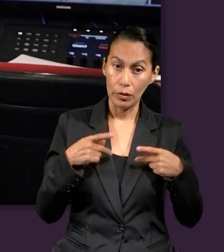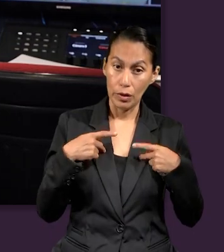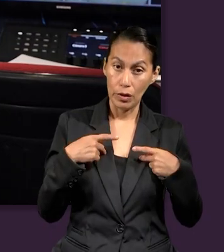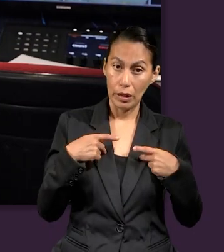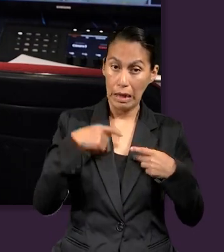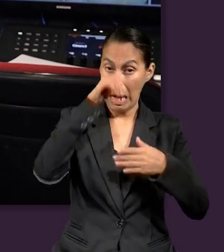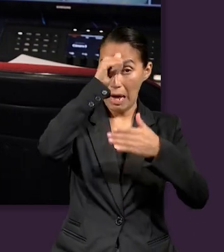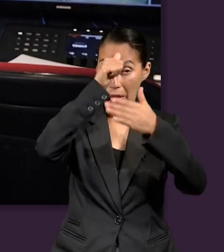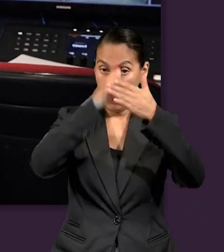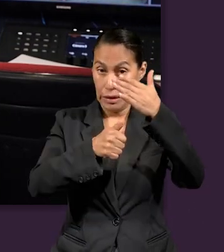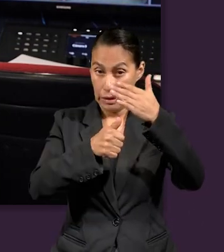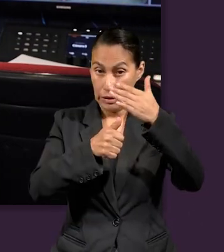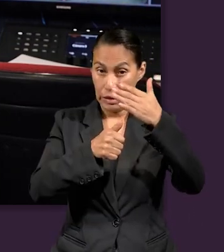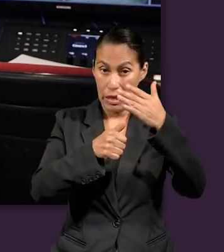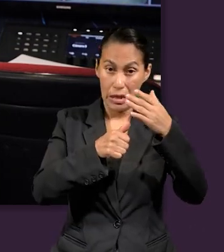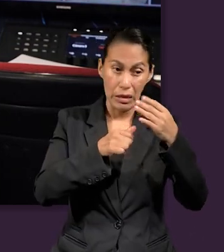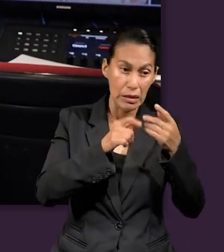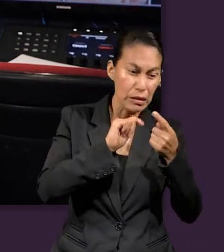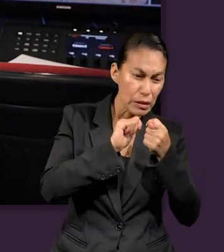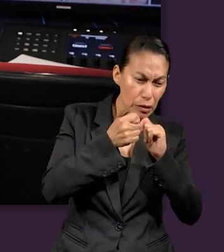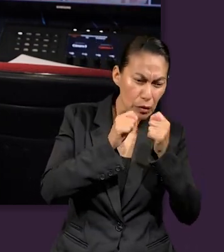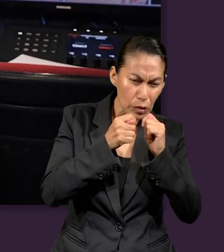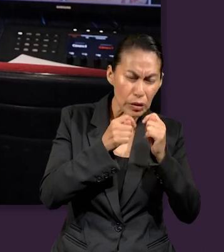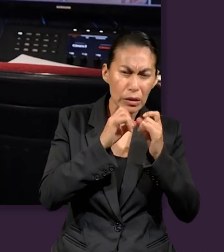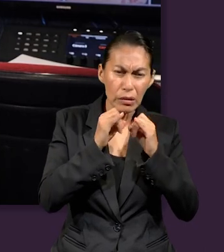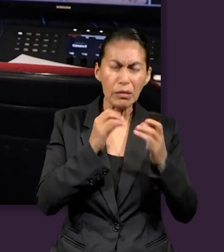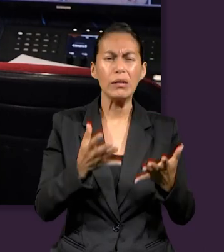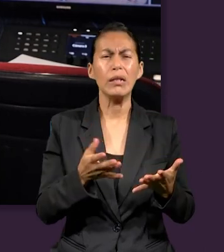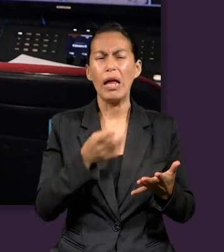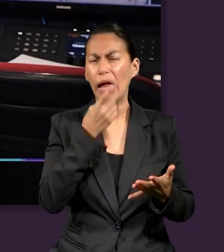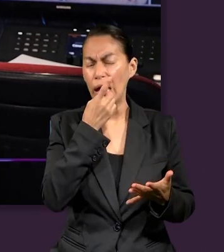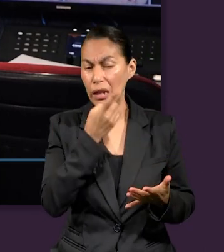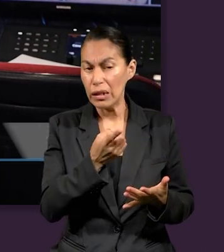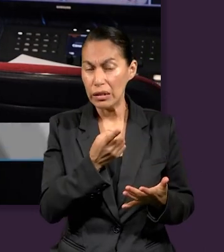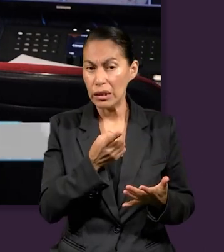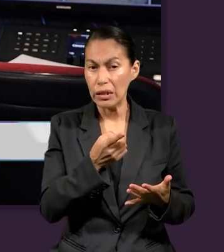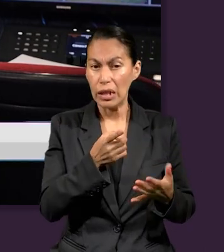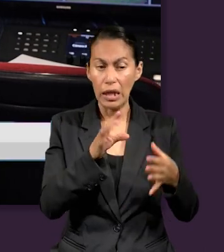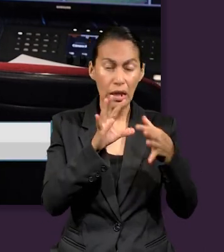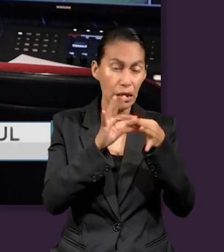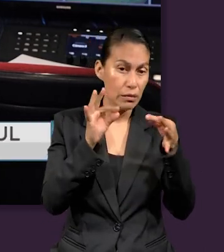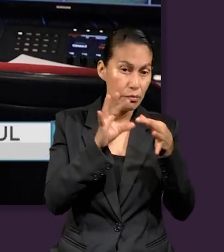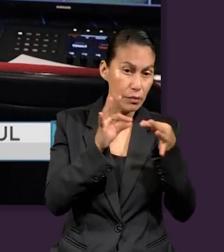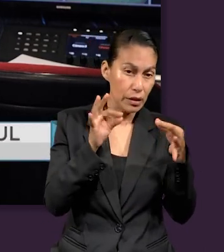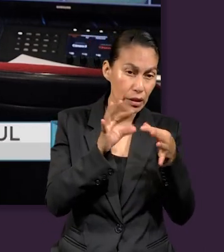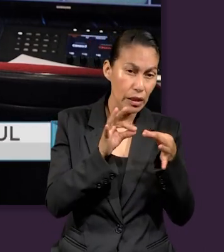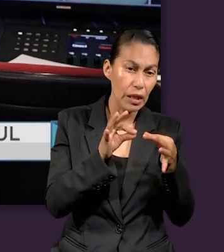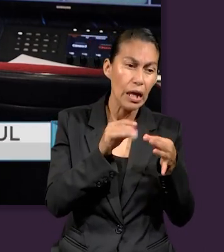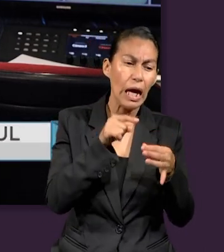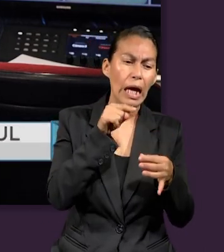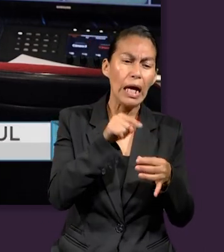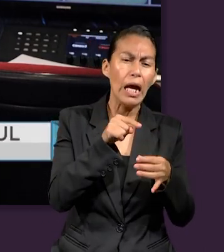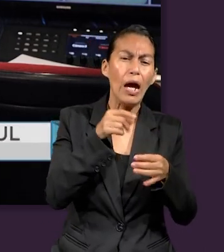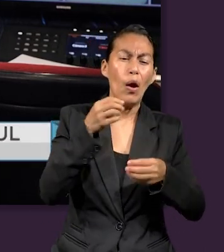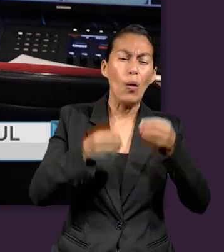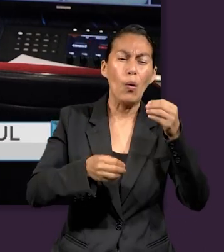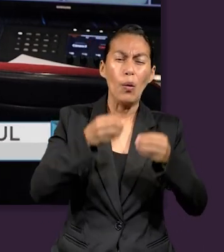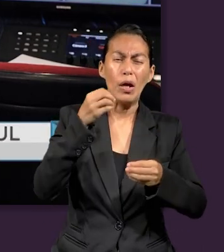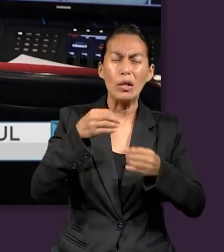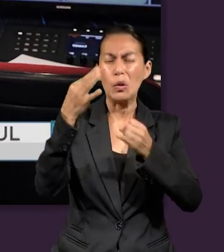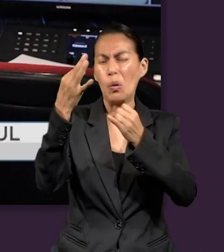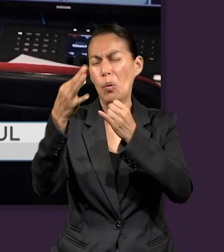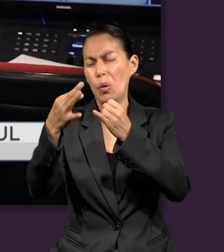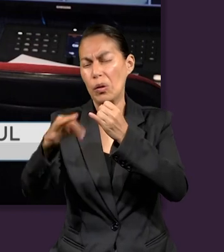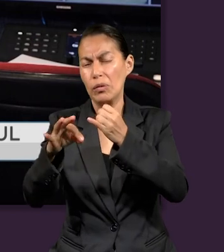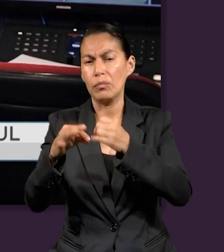Los intérpretes adventistas de este pasaje de Daniel lo presentan como una descripción del juicio